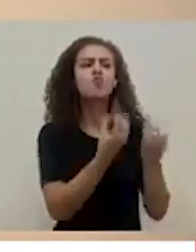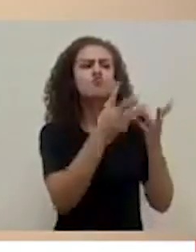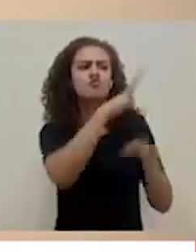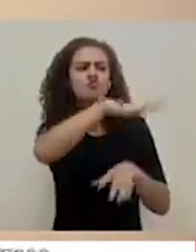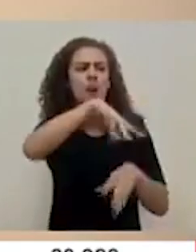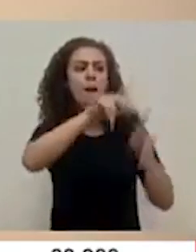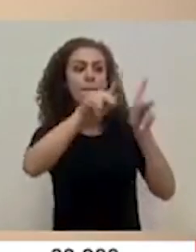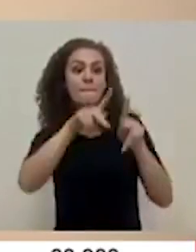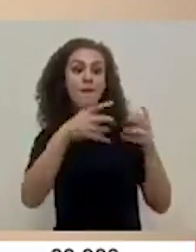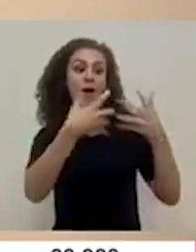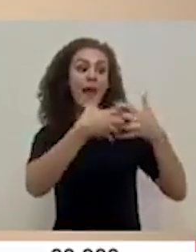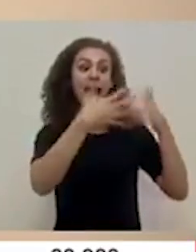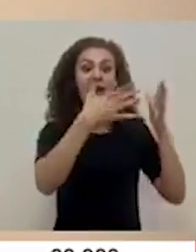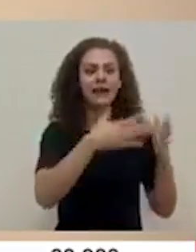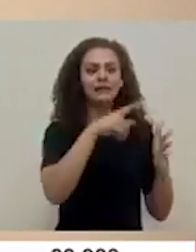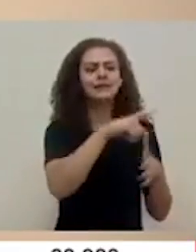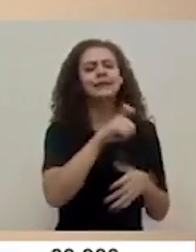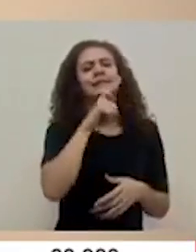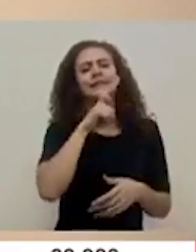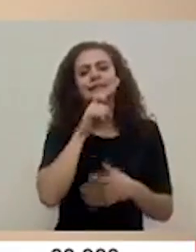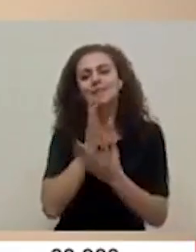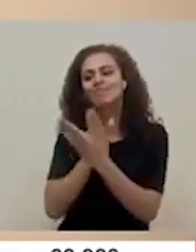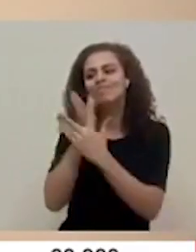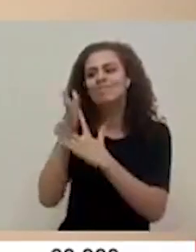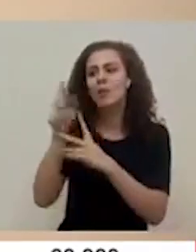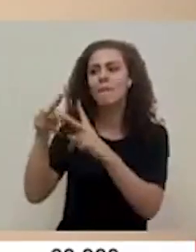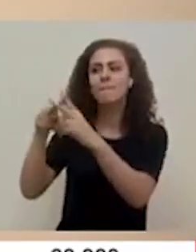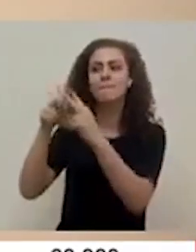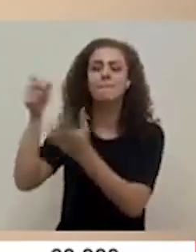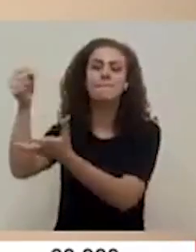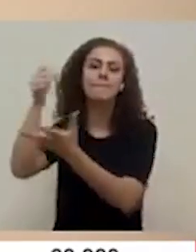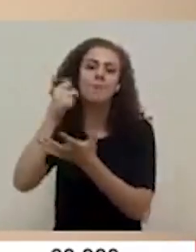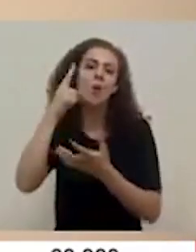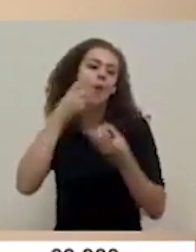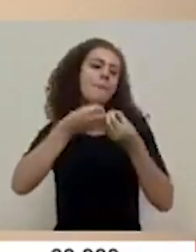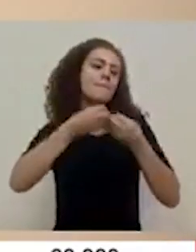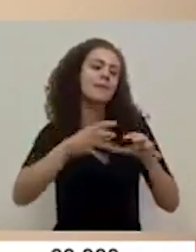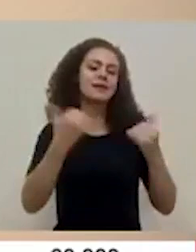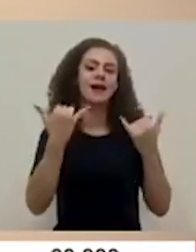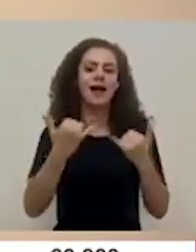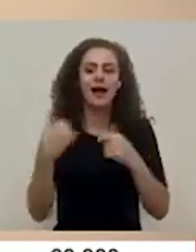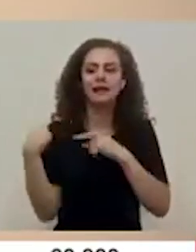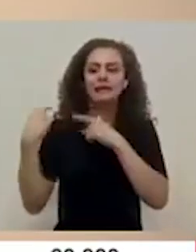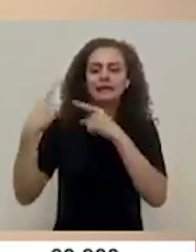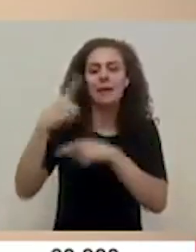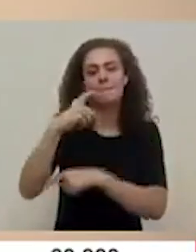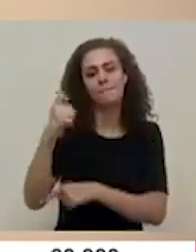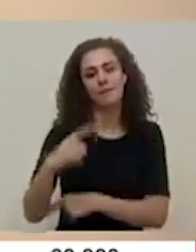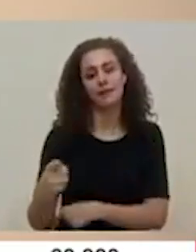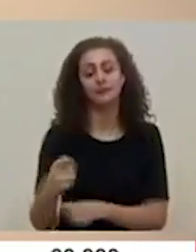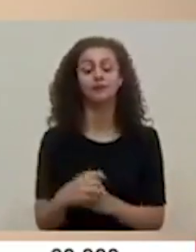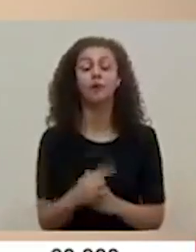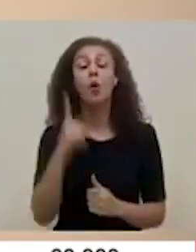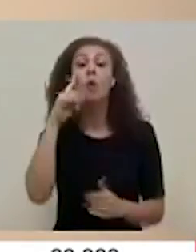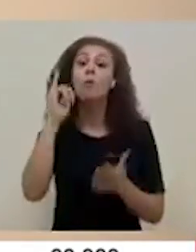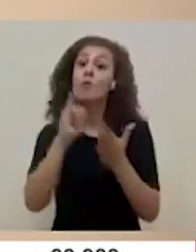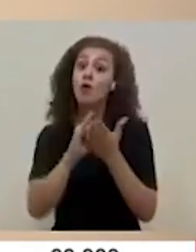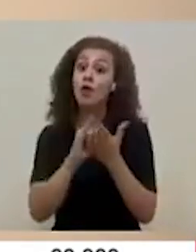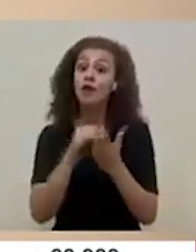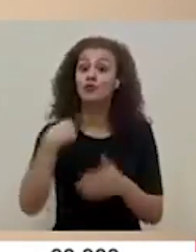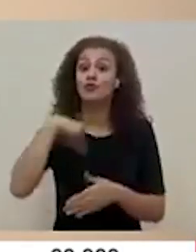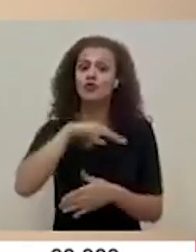personas empresarias se les ha dificultado acceder al crédito por la pérdida que ha habido en los últimos meses. Por eso,